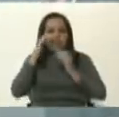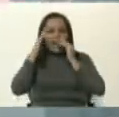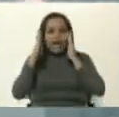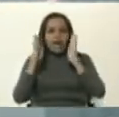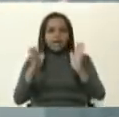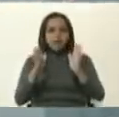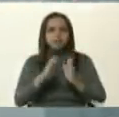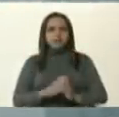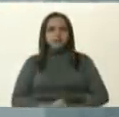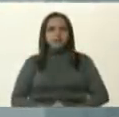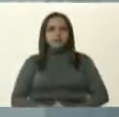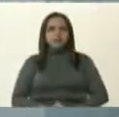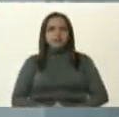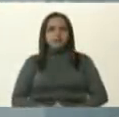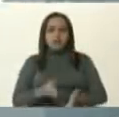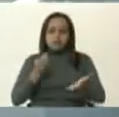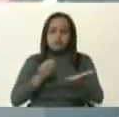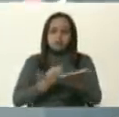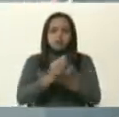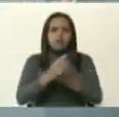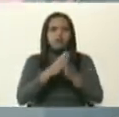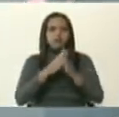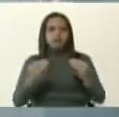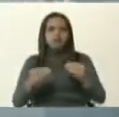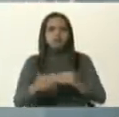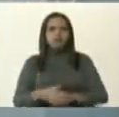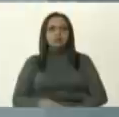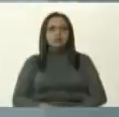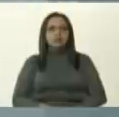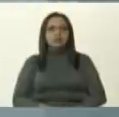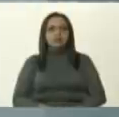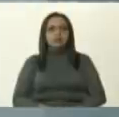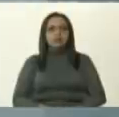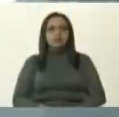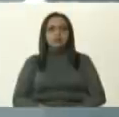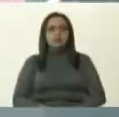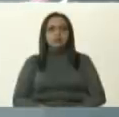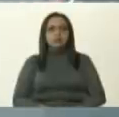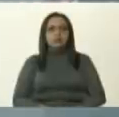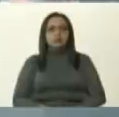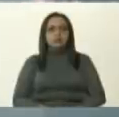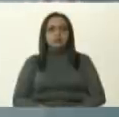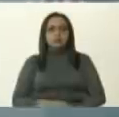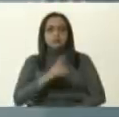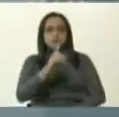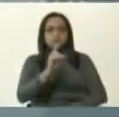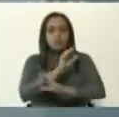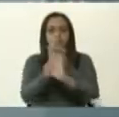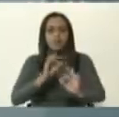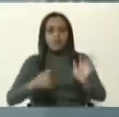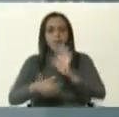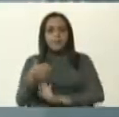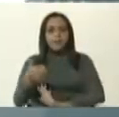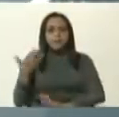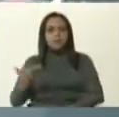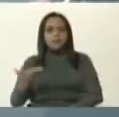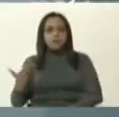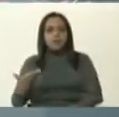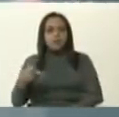haciendo seguimiento de todos estos casos. Y uno de los métodos más eficaces que estamos